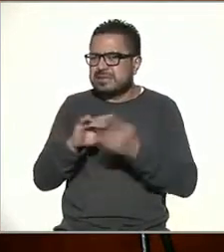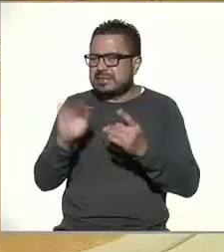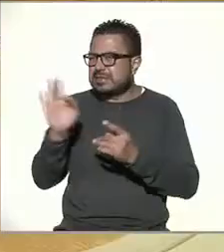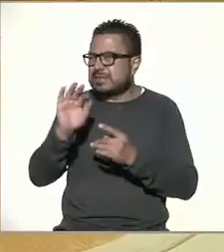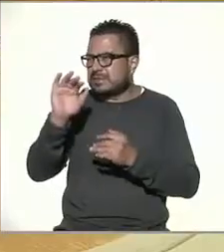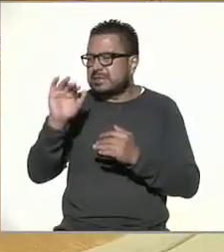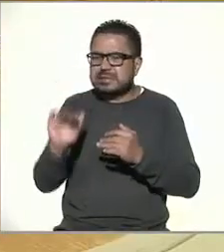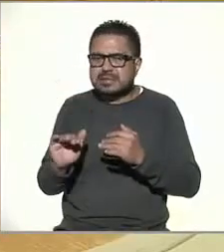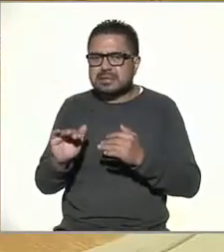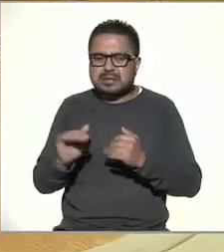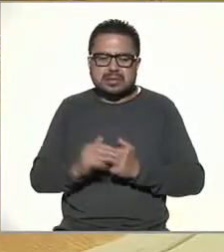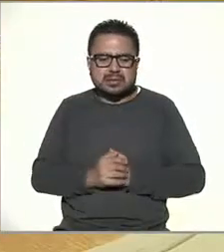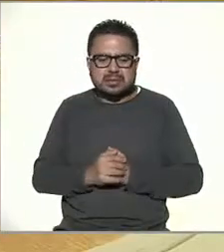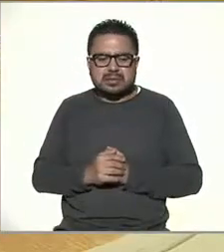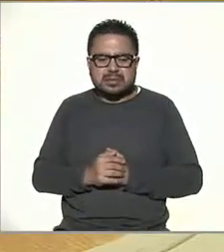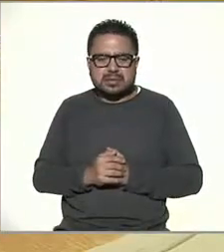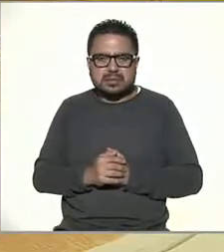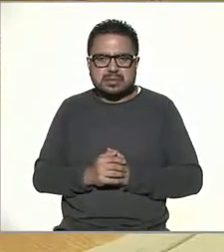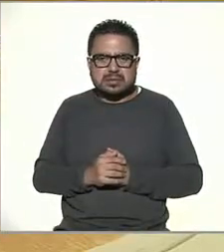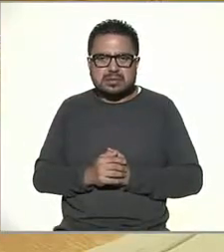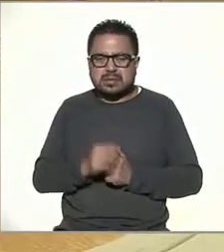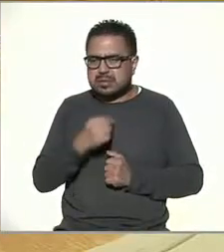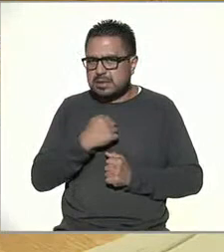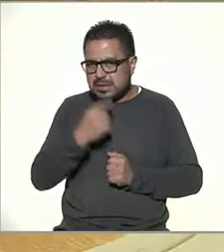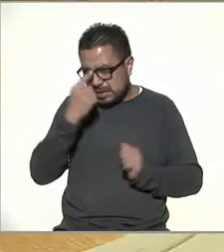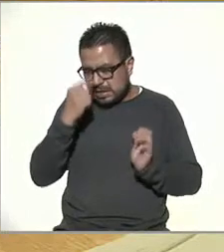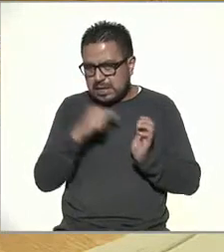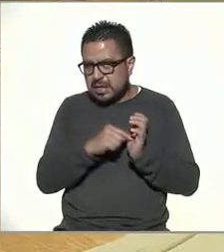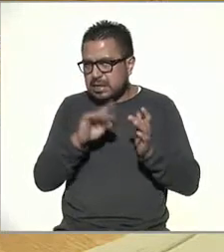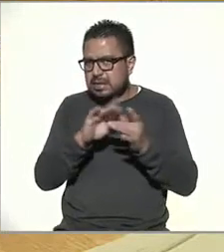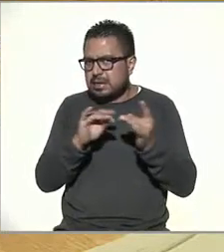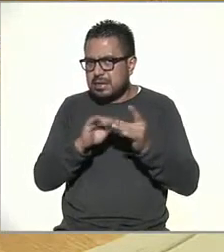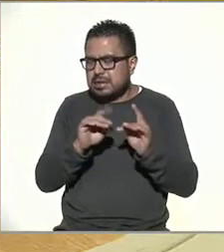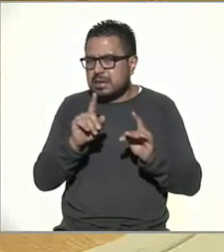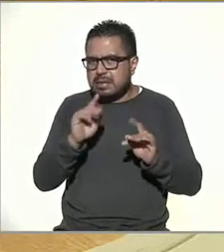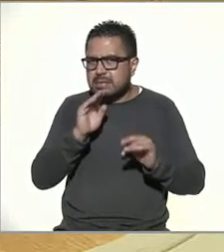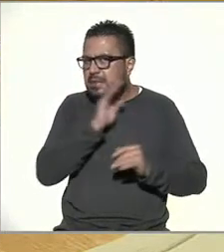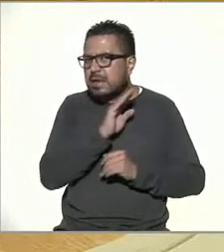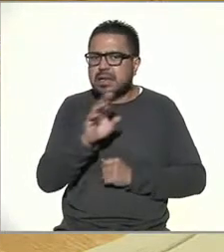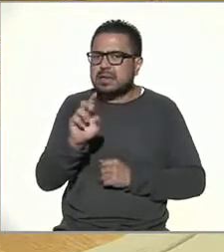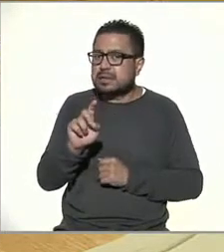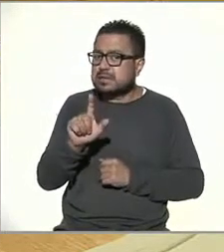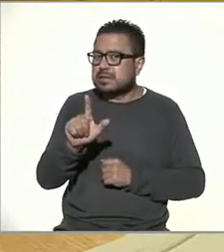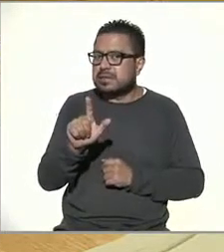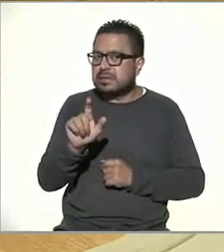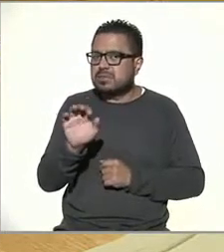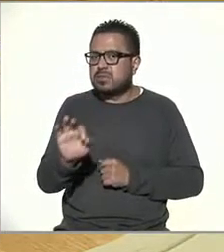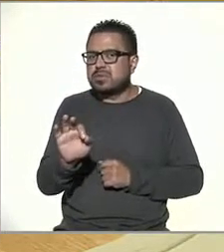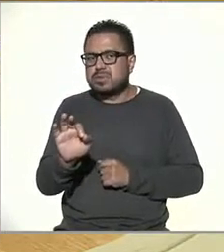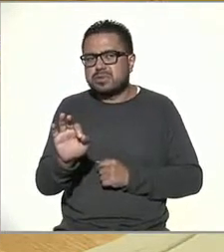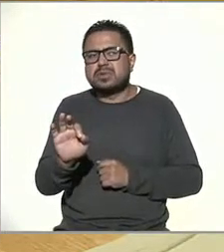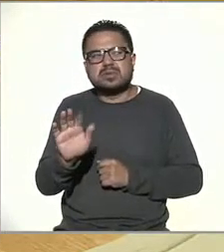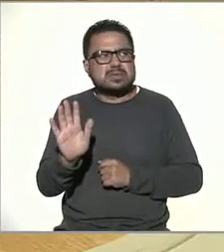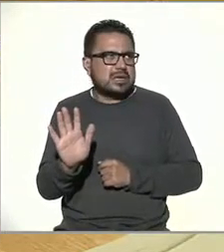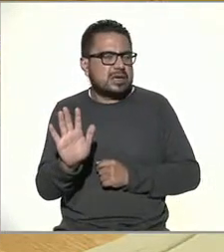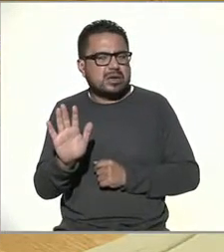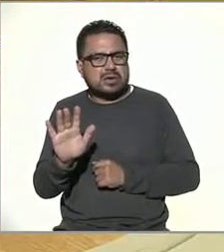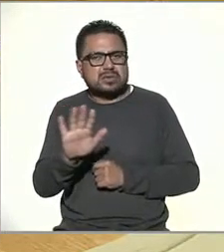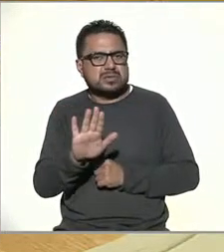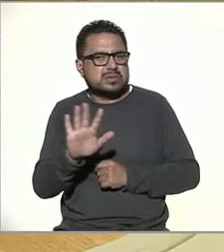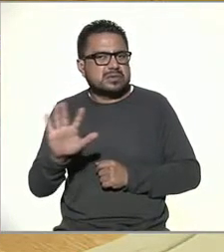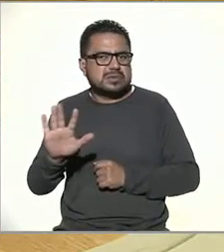tuvieron que... No, creo que dije un dato inexacto, es 37 y medio. 37. 37 y medio de las personas de